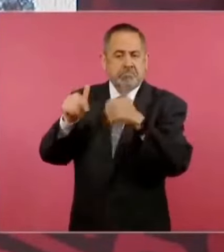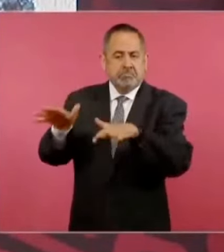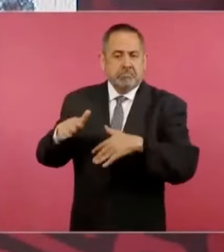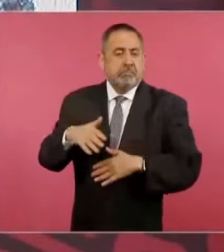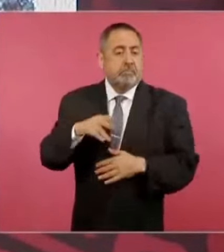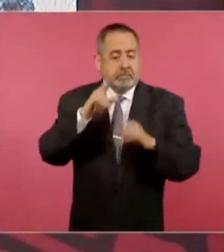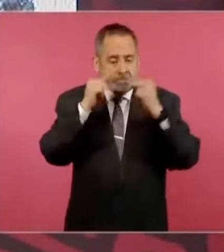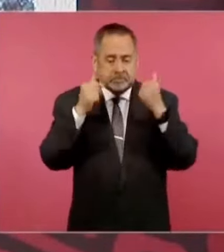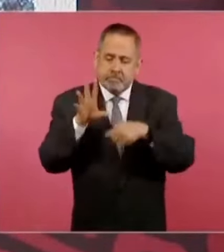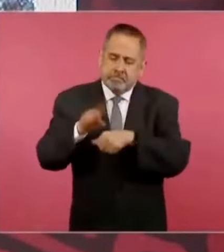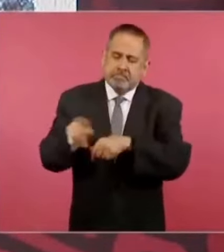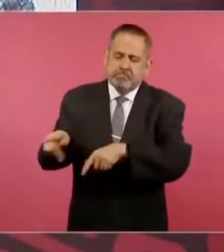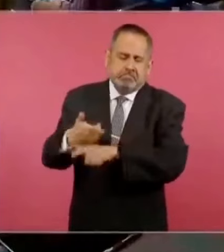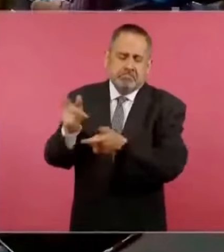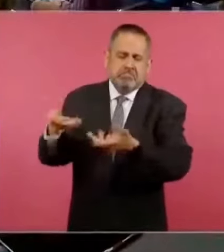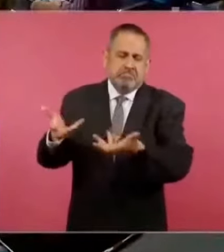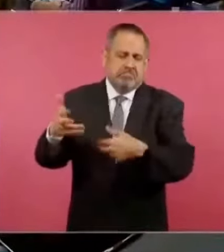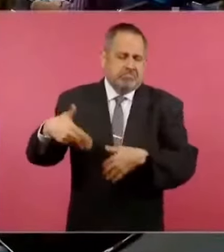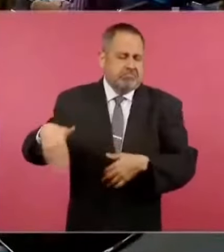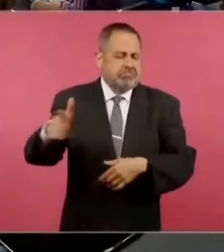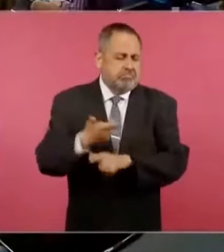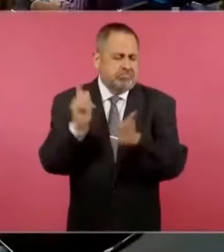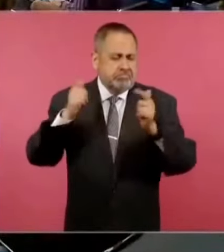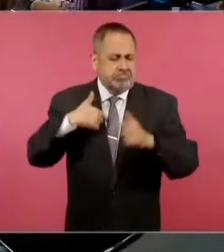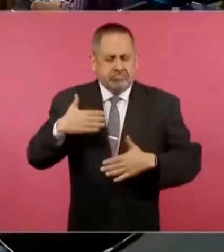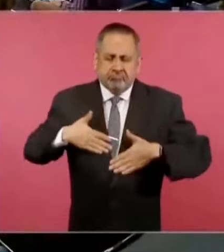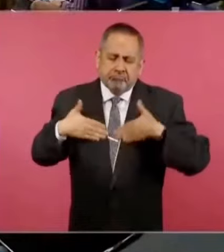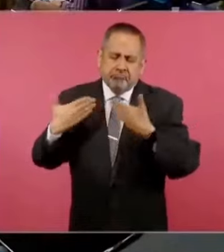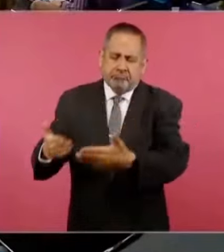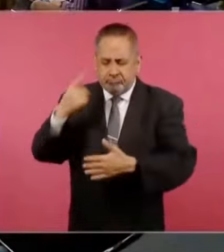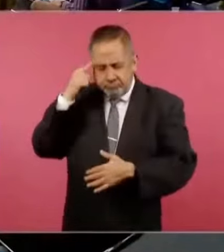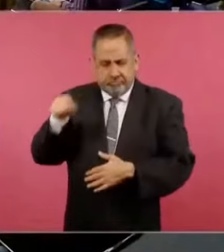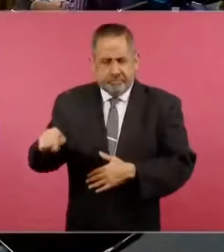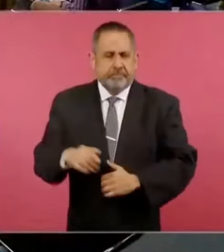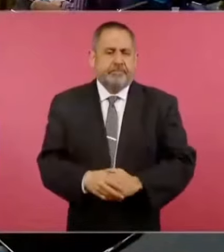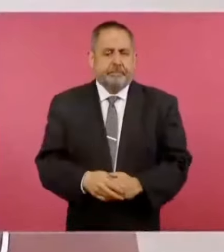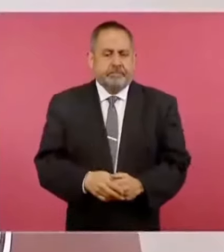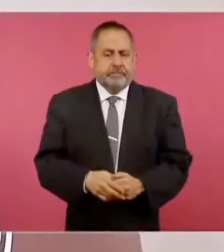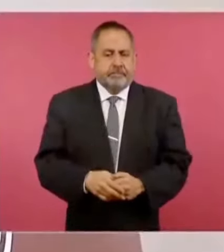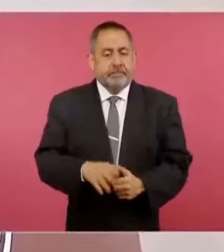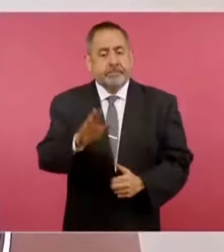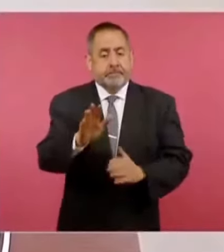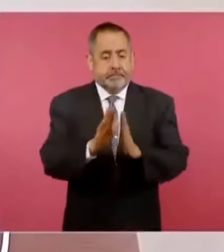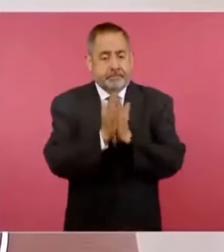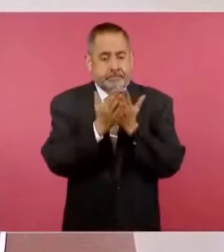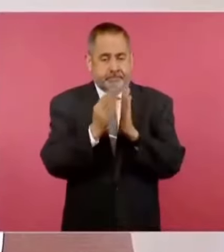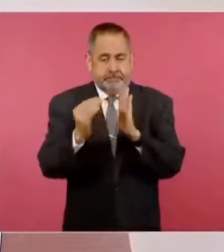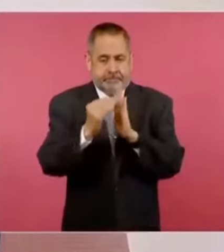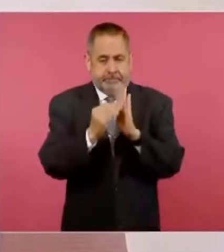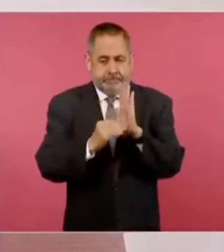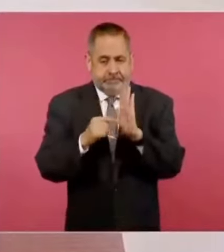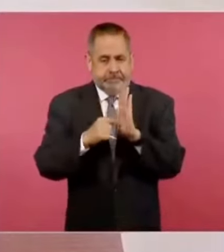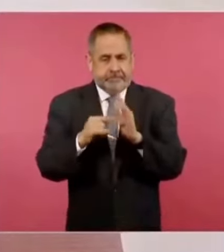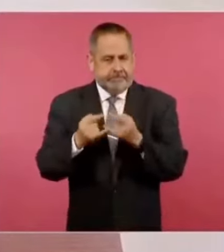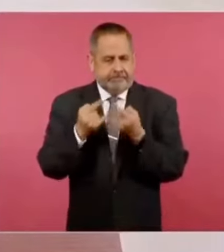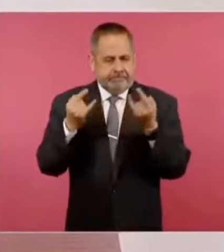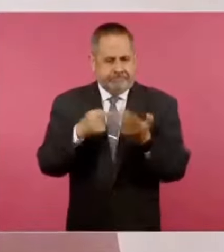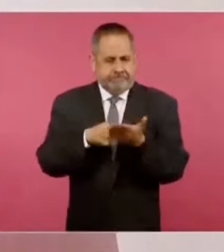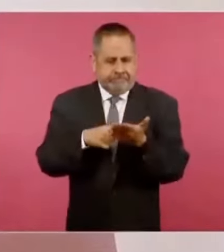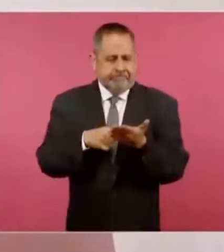Aquí en el libro menciono una novela